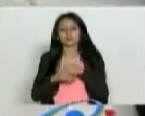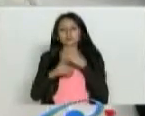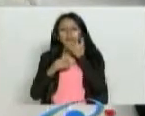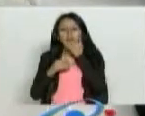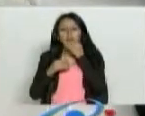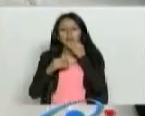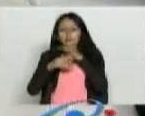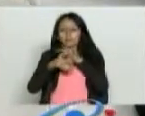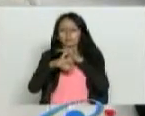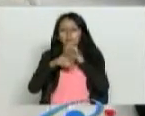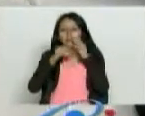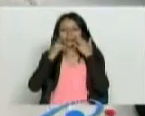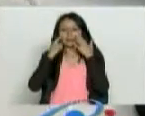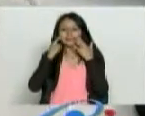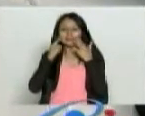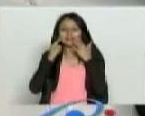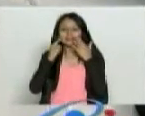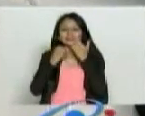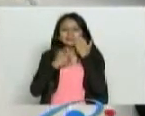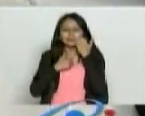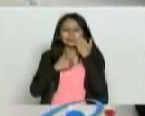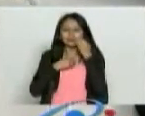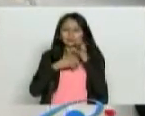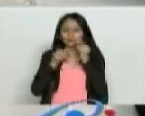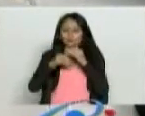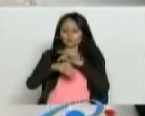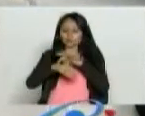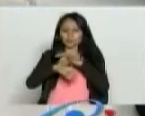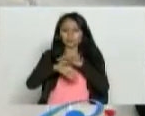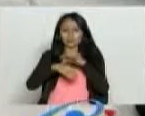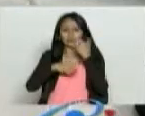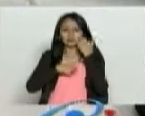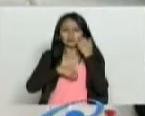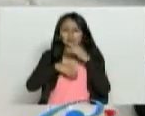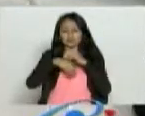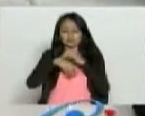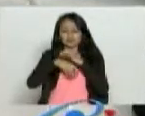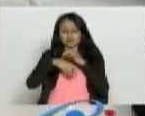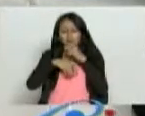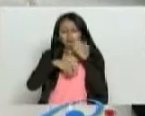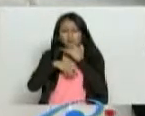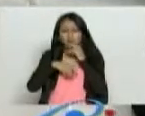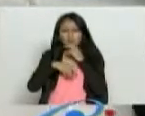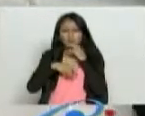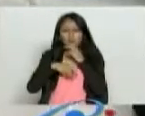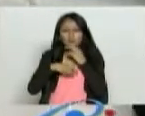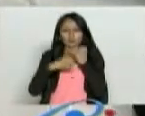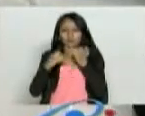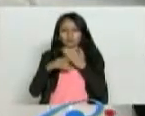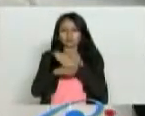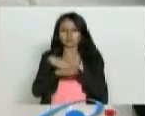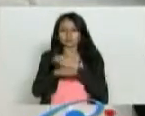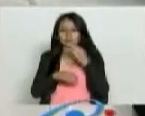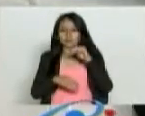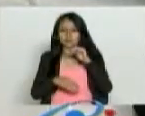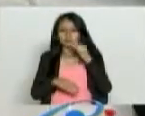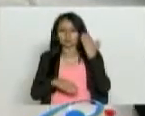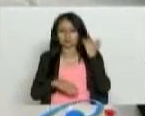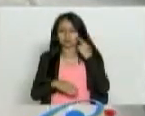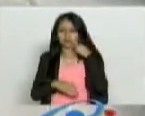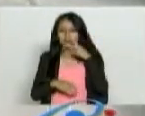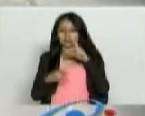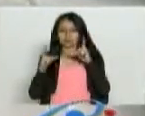Un programa con un alergólogo, inmunólogo clínico que ustedes vieron este miércoles en